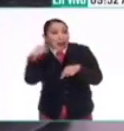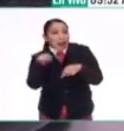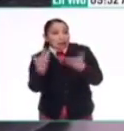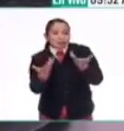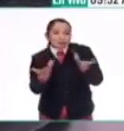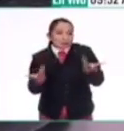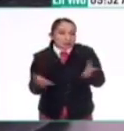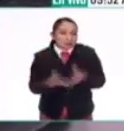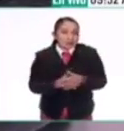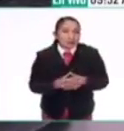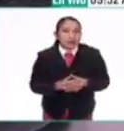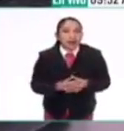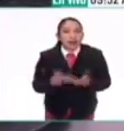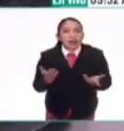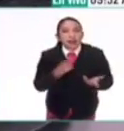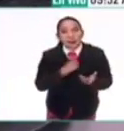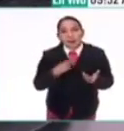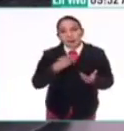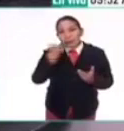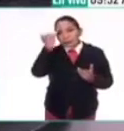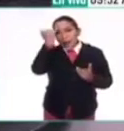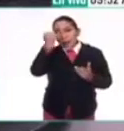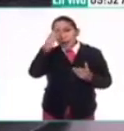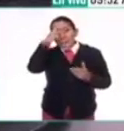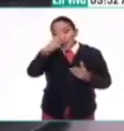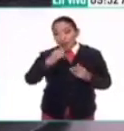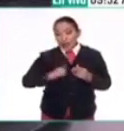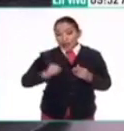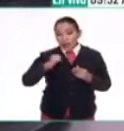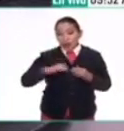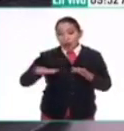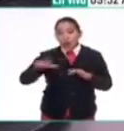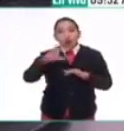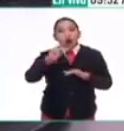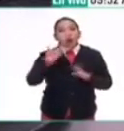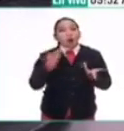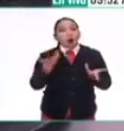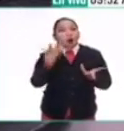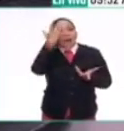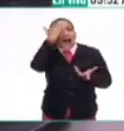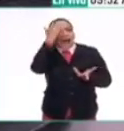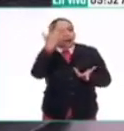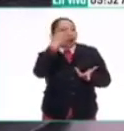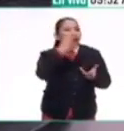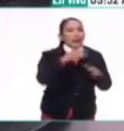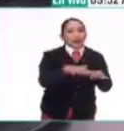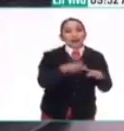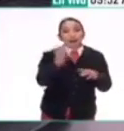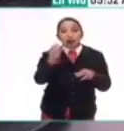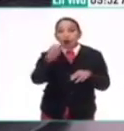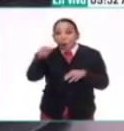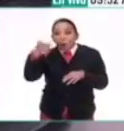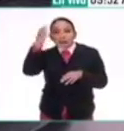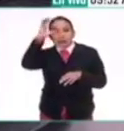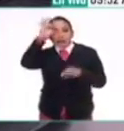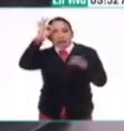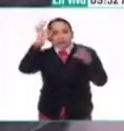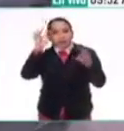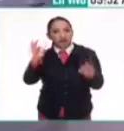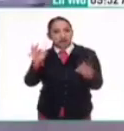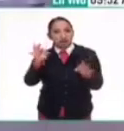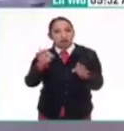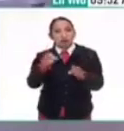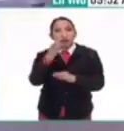arriba. O sea, tenemos que imaginar ya al México prehispánico no como un folclor mágico, sino como una ciencia erudita.